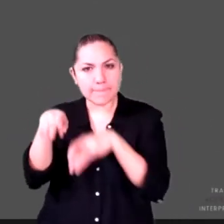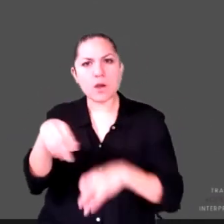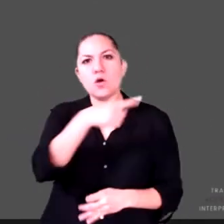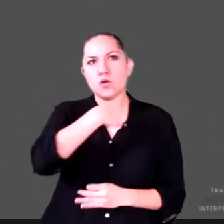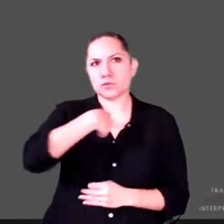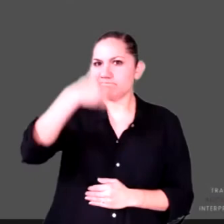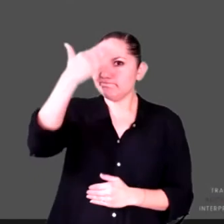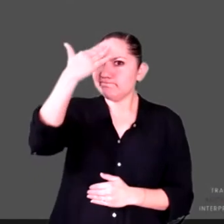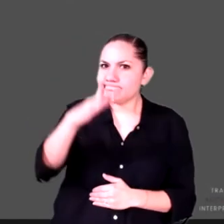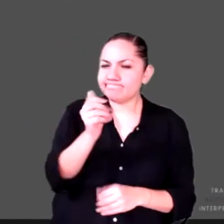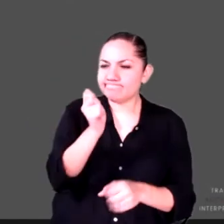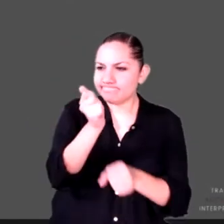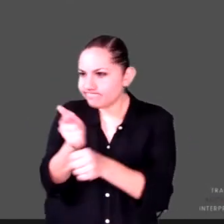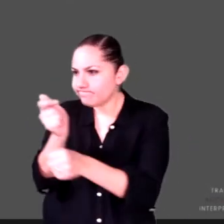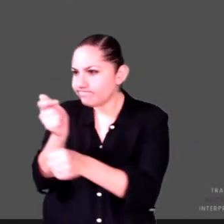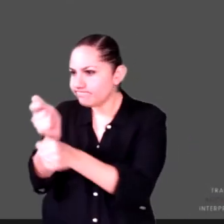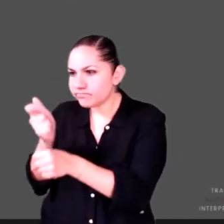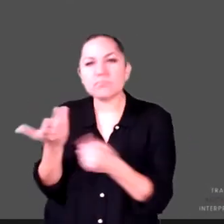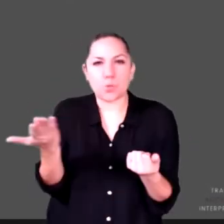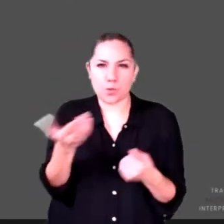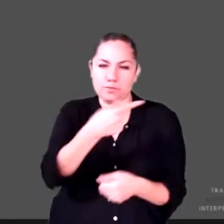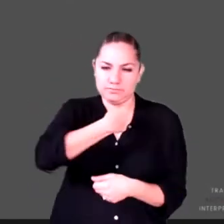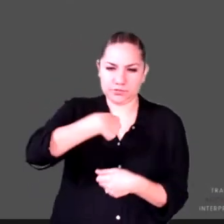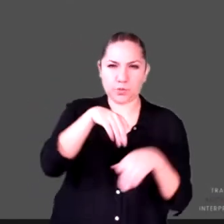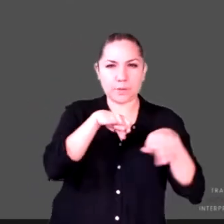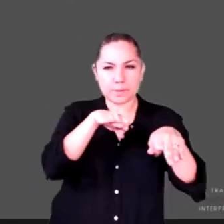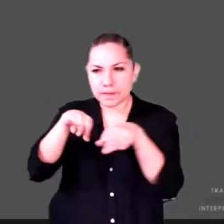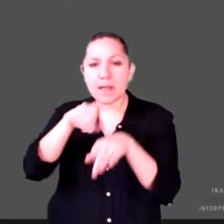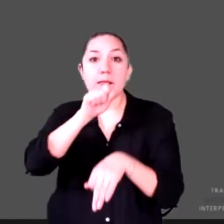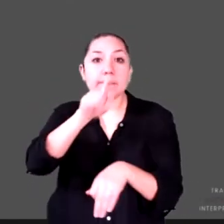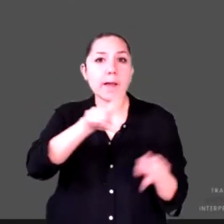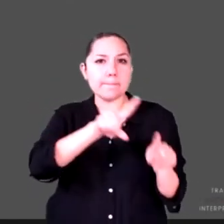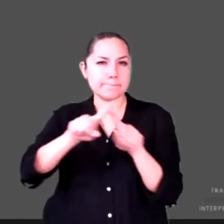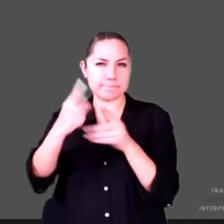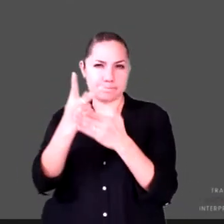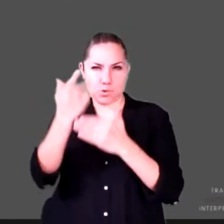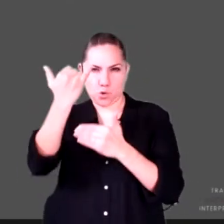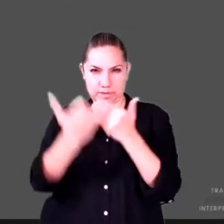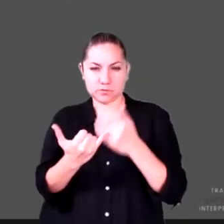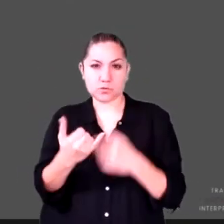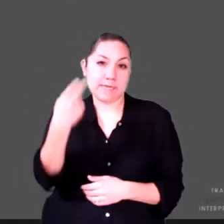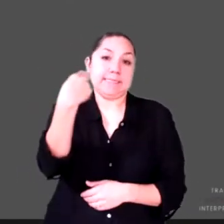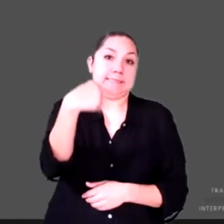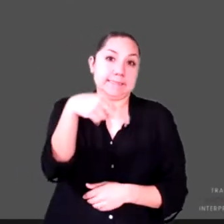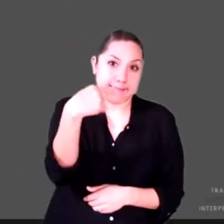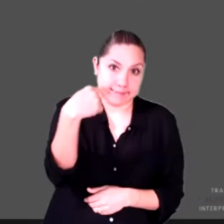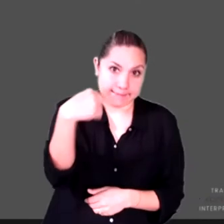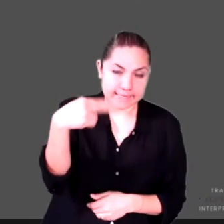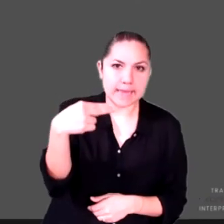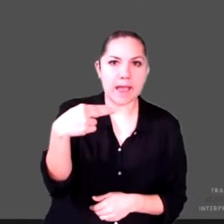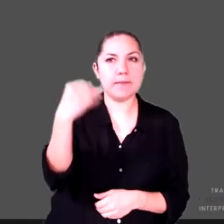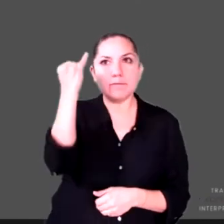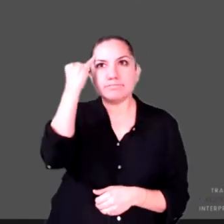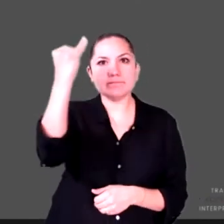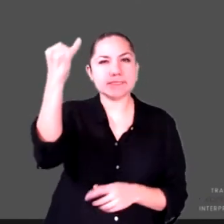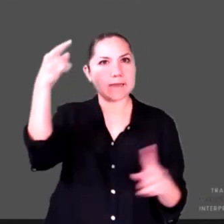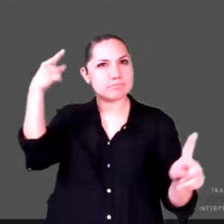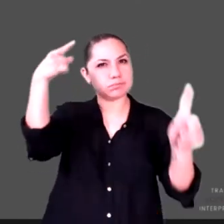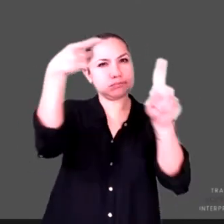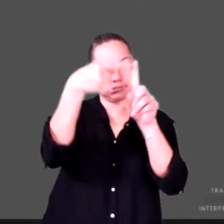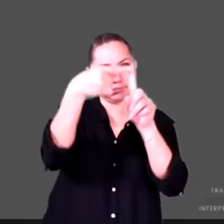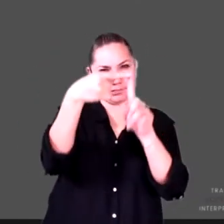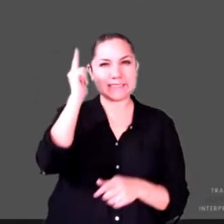especial de proyectos como el proyecto Campos de Esperanza, que se está enfocado específicamente en eliminar el trabajo